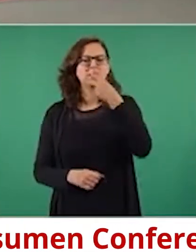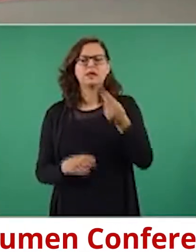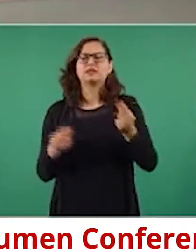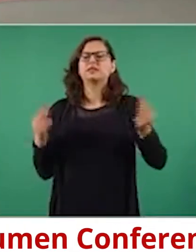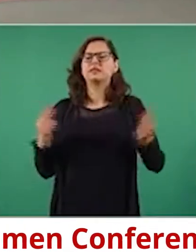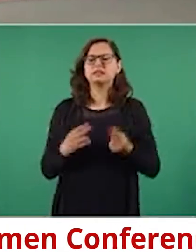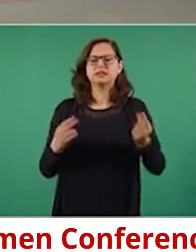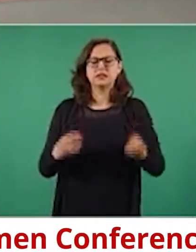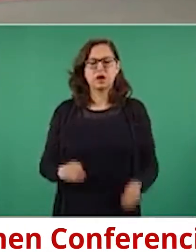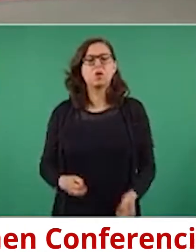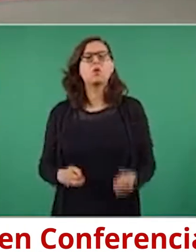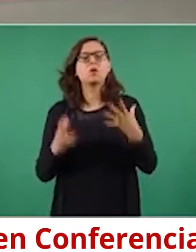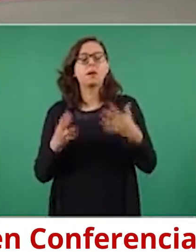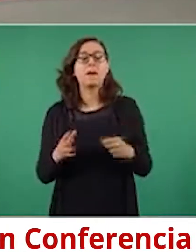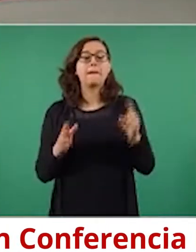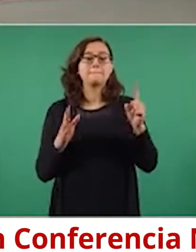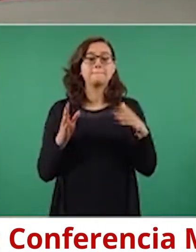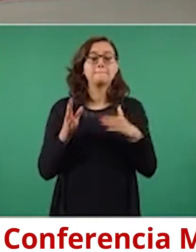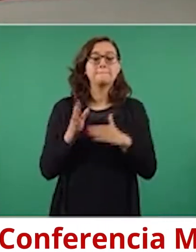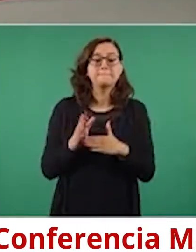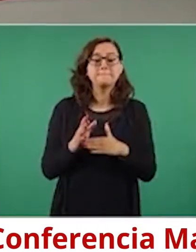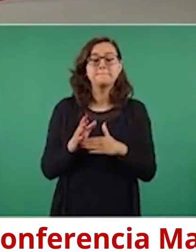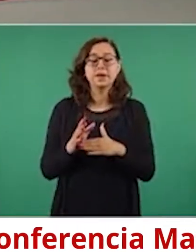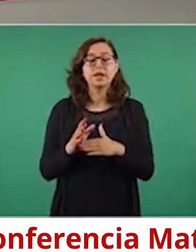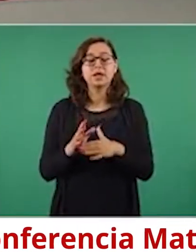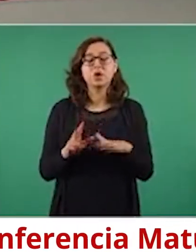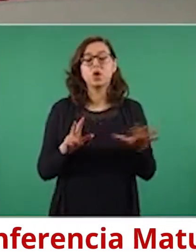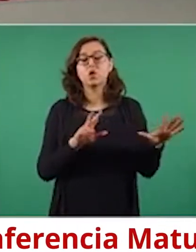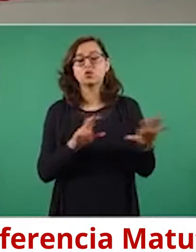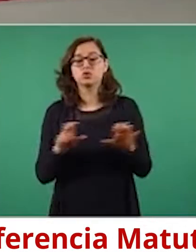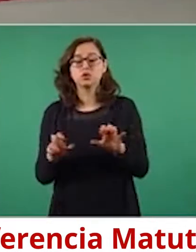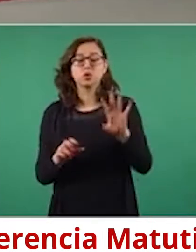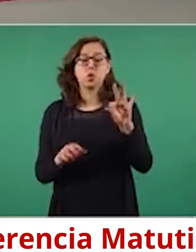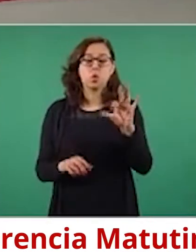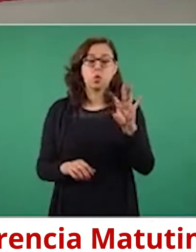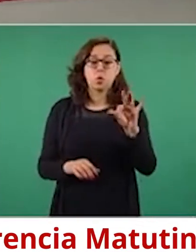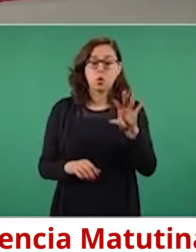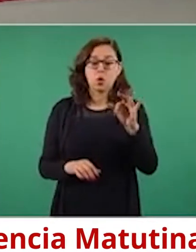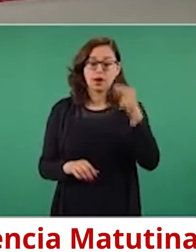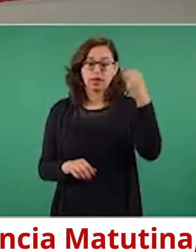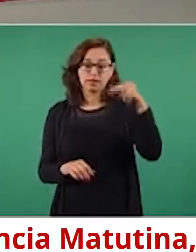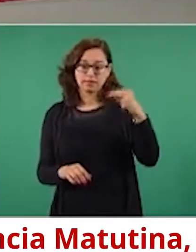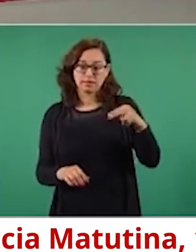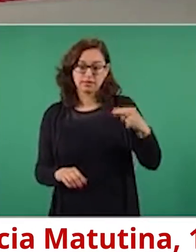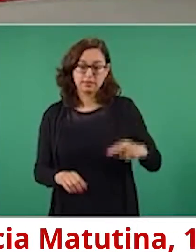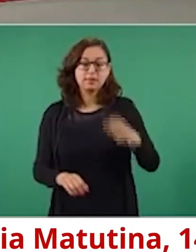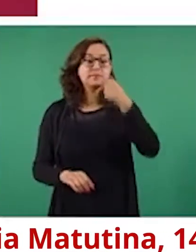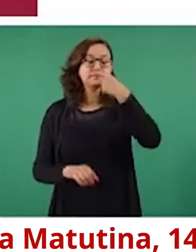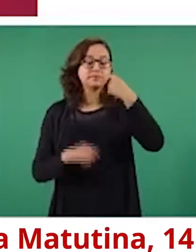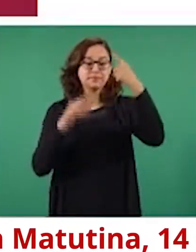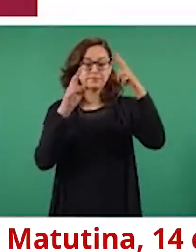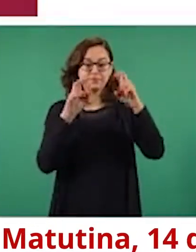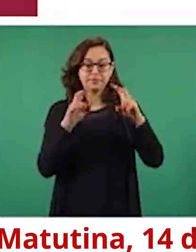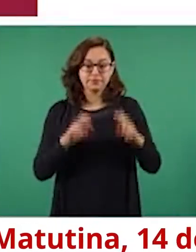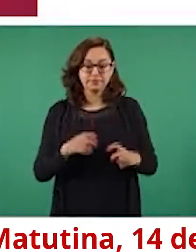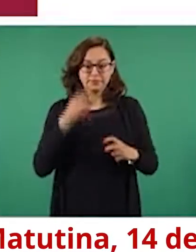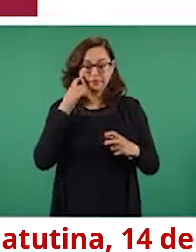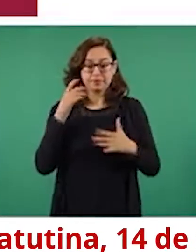mil ochocientas cuarenta claves y se han recibido 101